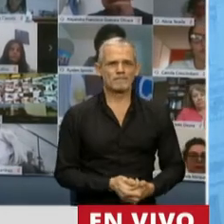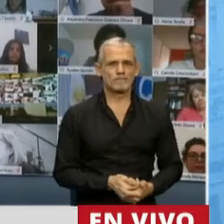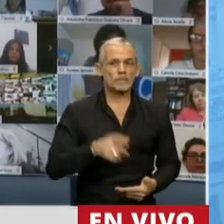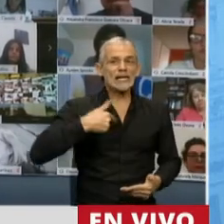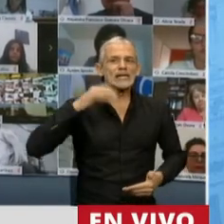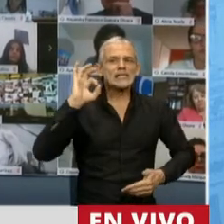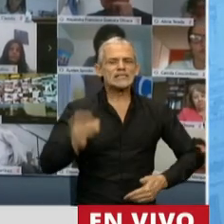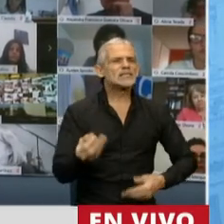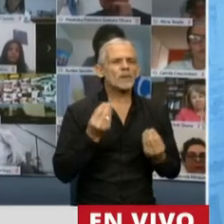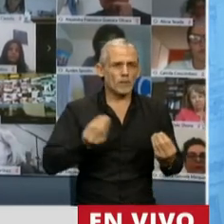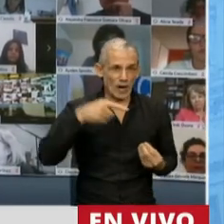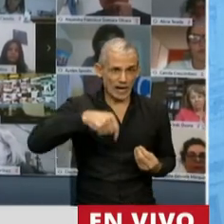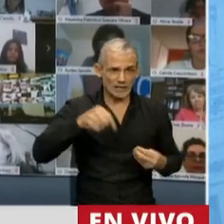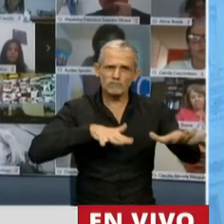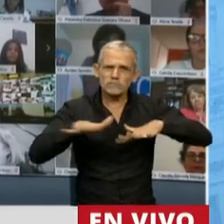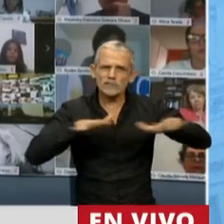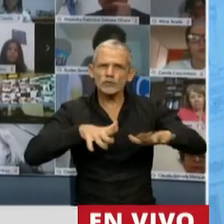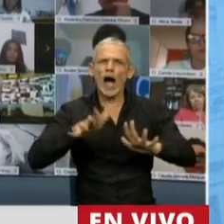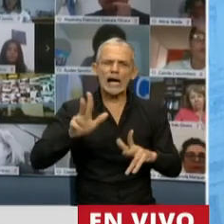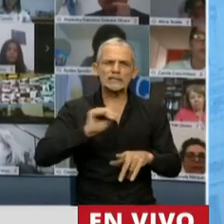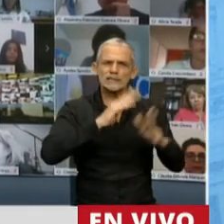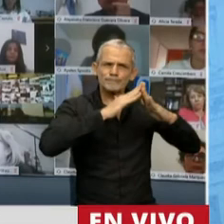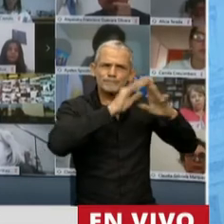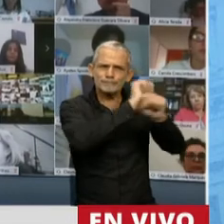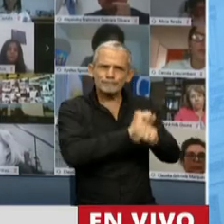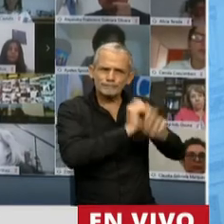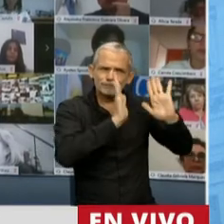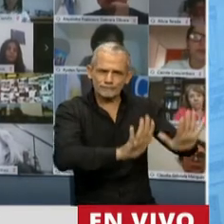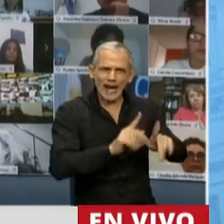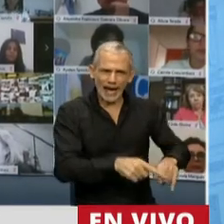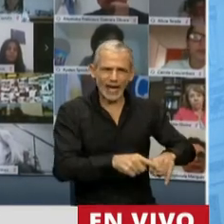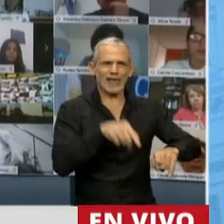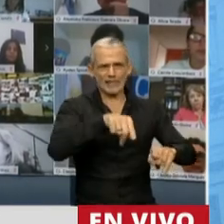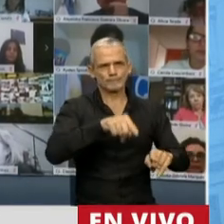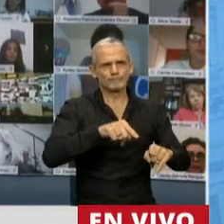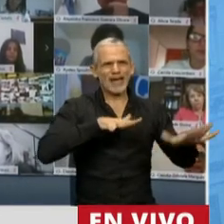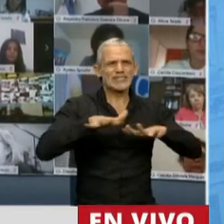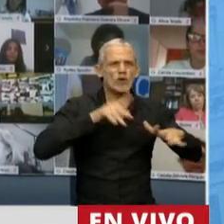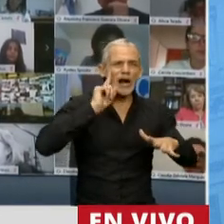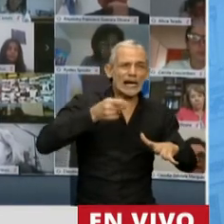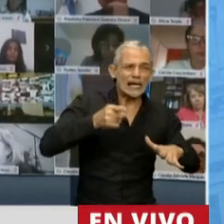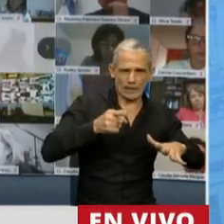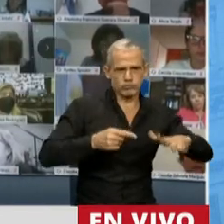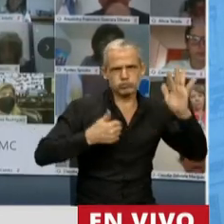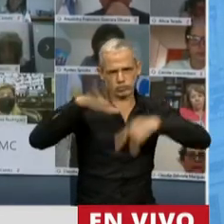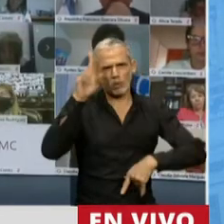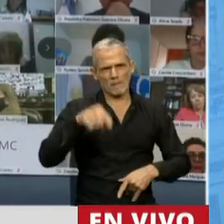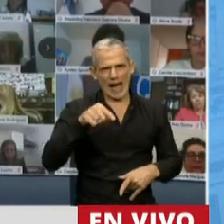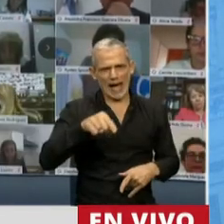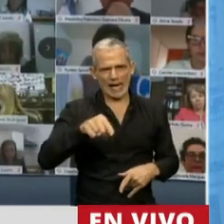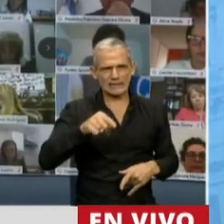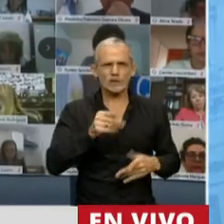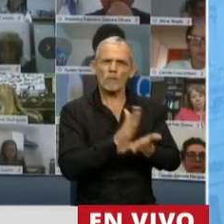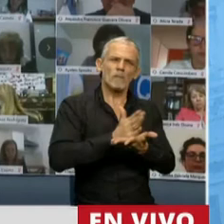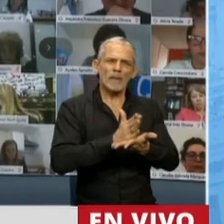Sabemos que en esta situación de confinamiento, las situaciones de riesgo son mayores y los menores